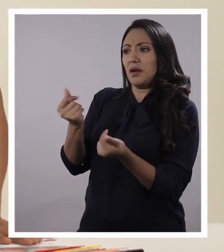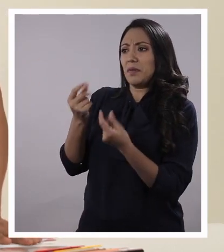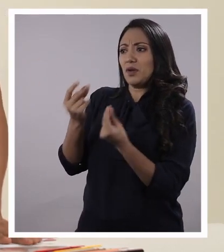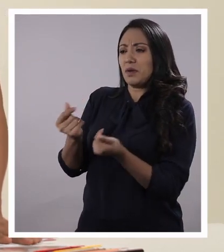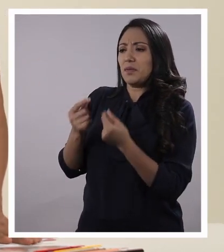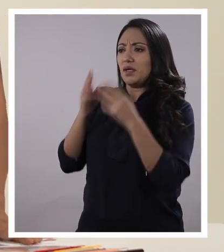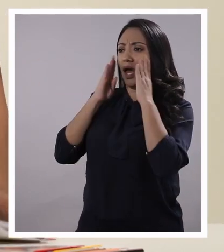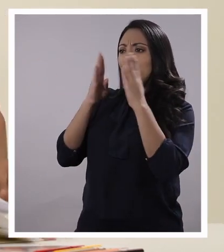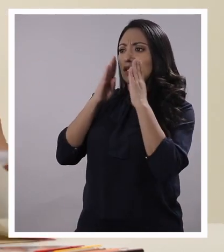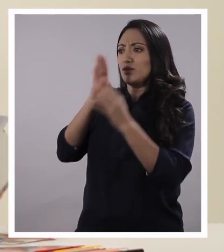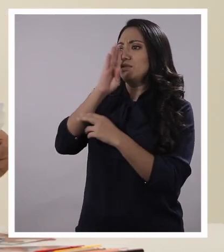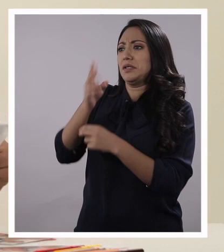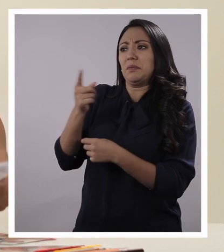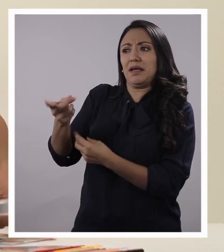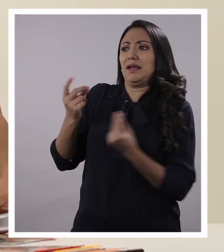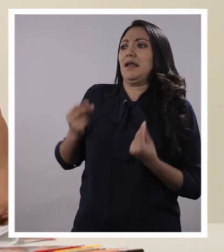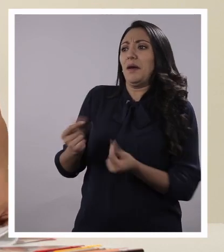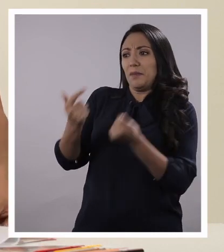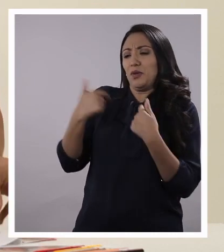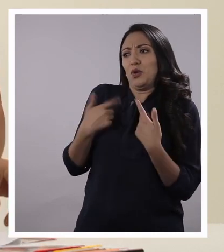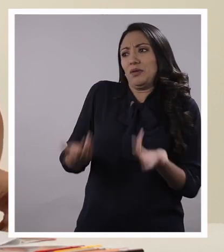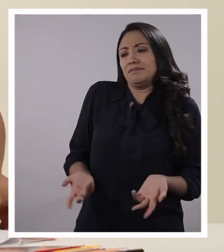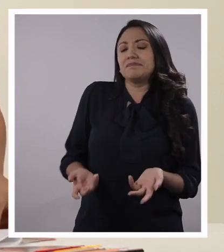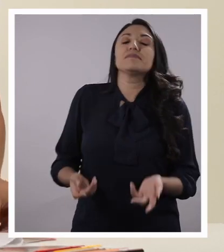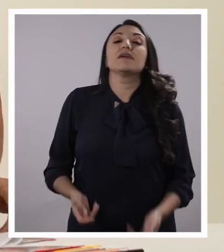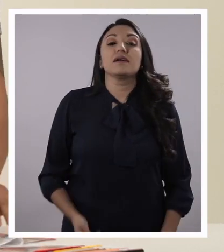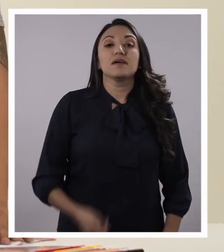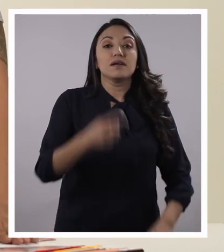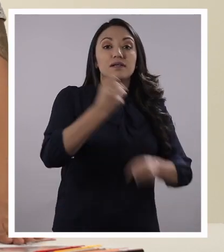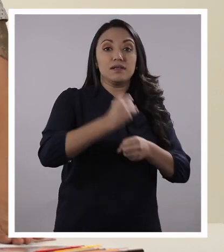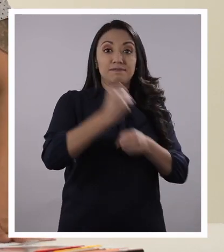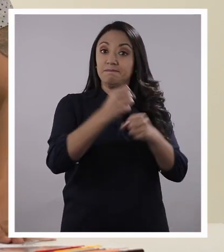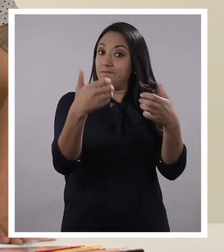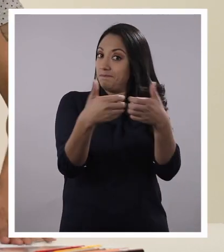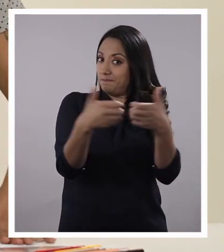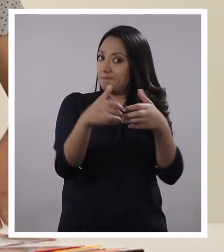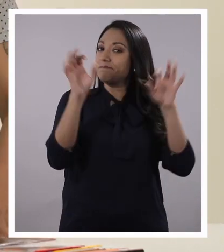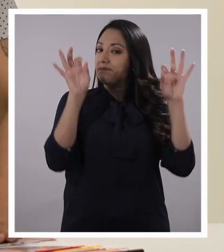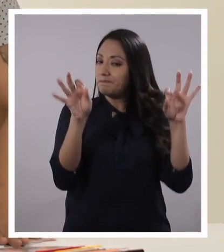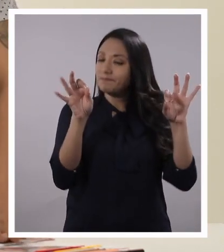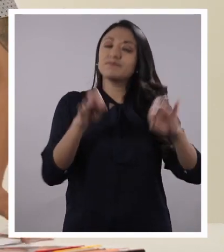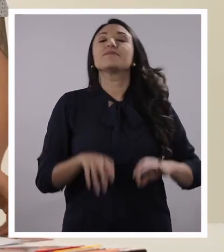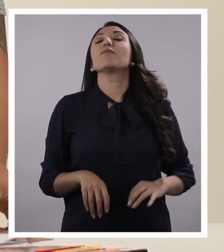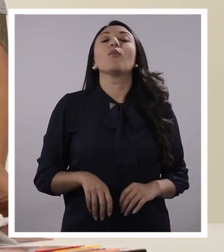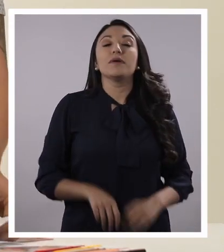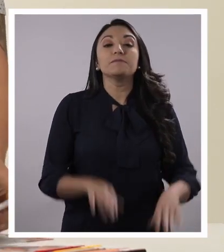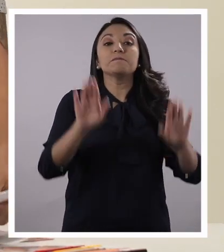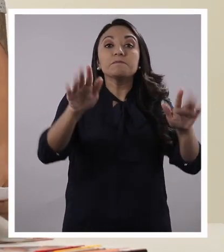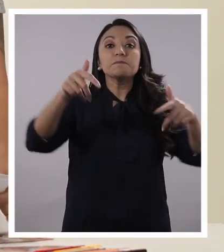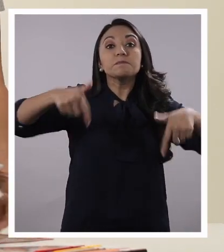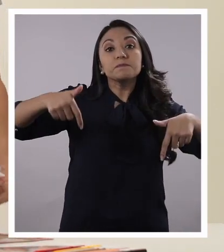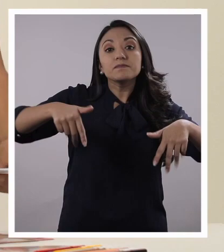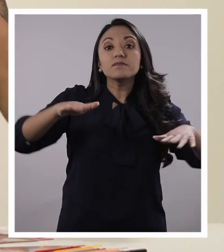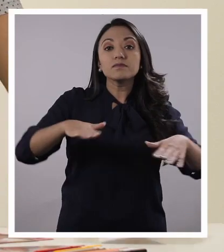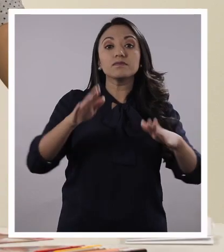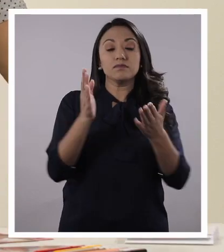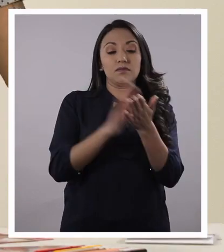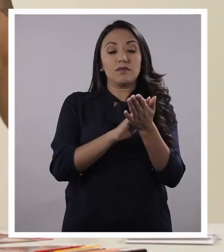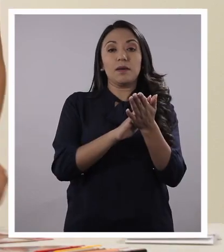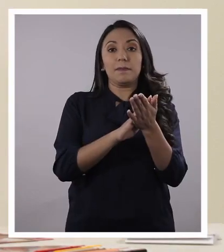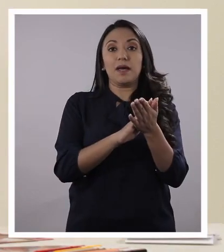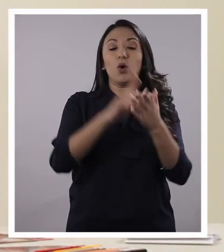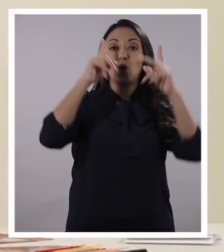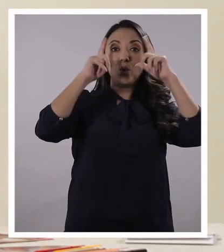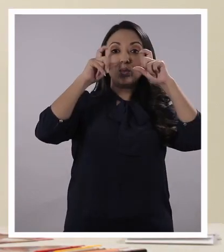estás súper atenta para hacer las cosas con mayor rapidez. Es que trabajamos en equipo. Eso es lo bueno. Y mira, aquí ya pegamos